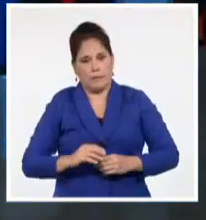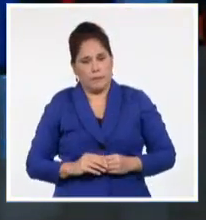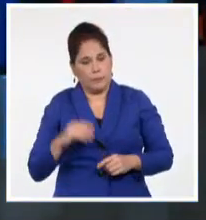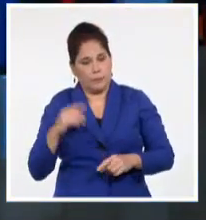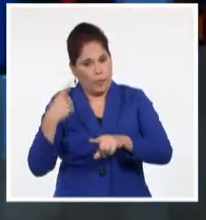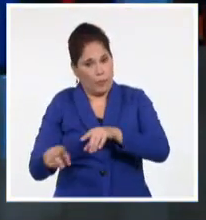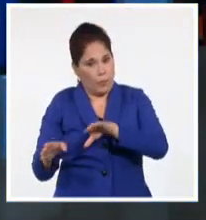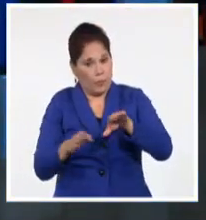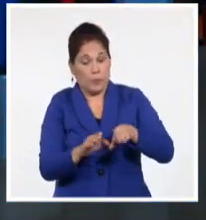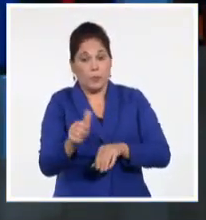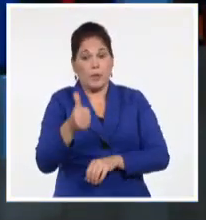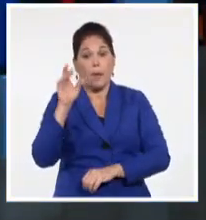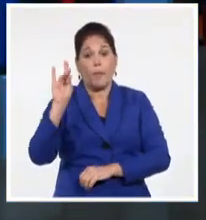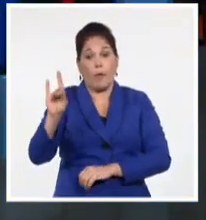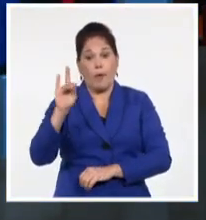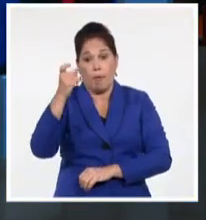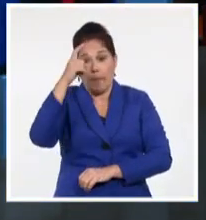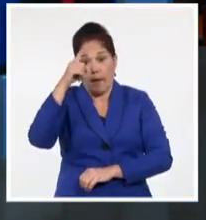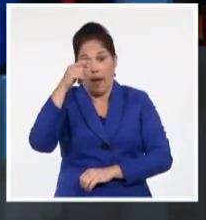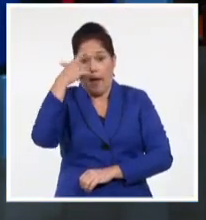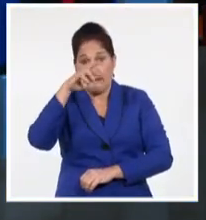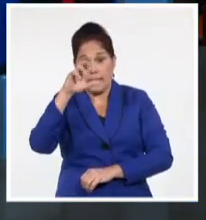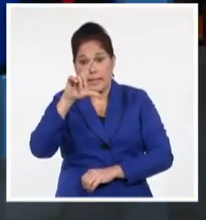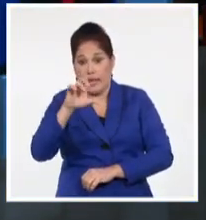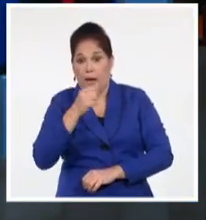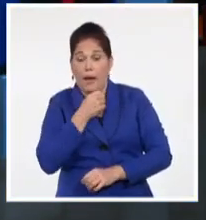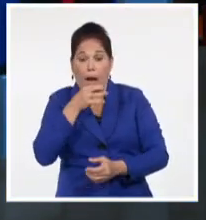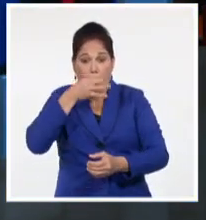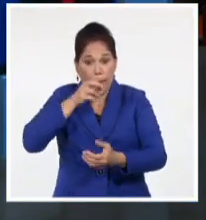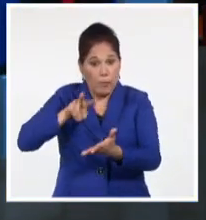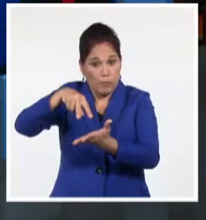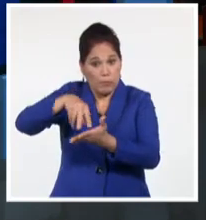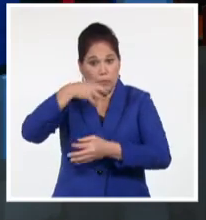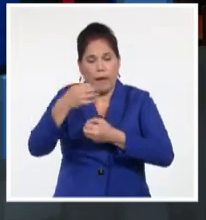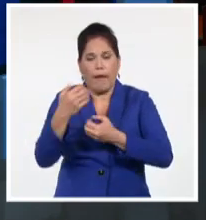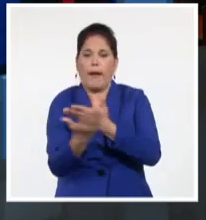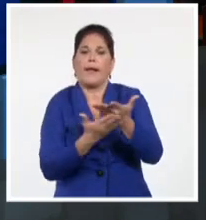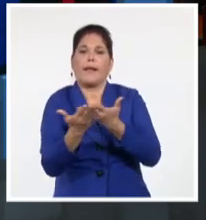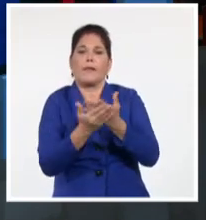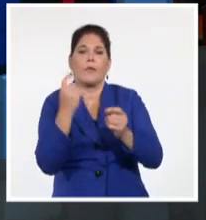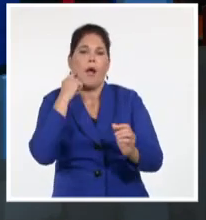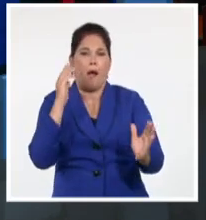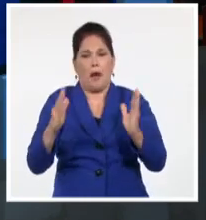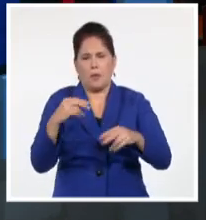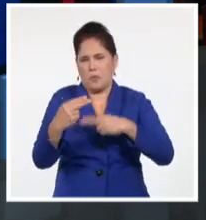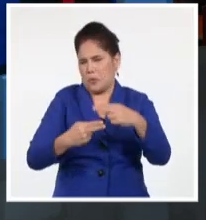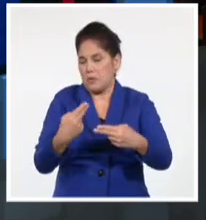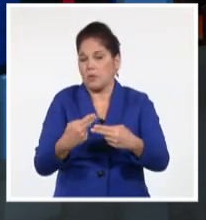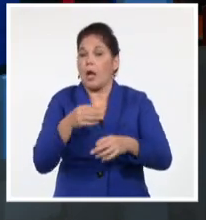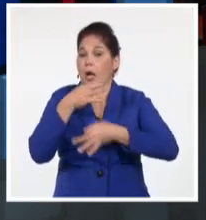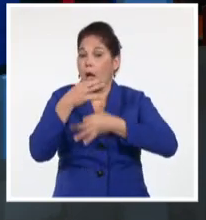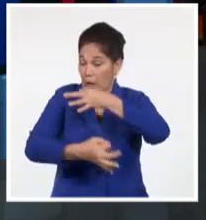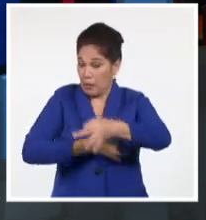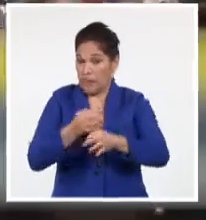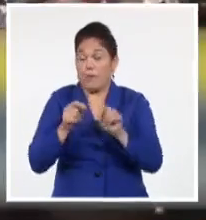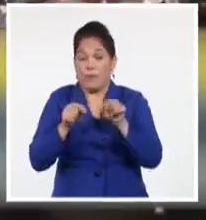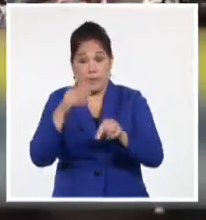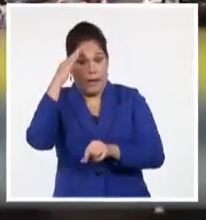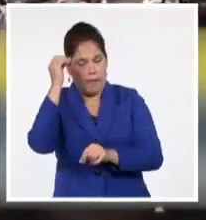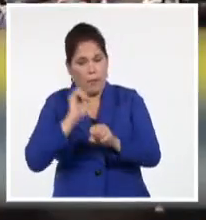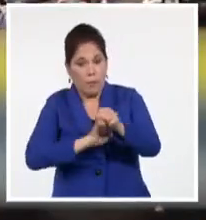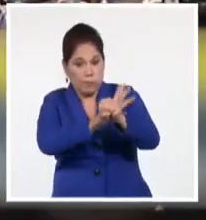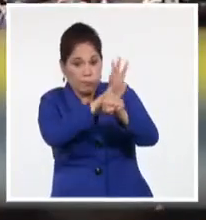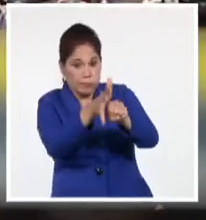El presidente de Bolivia, Luis Arce, rindió cuentas ante el Parlamento sobre su gestión en el último año. Arce hizo referencia a que a pesar de la